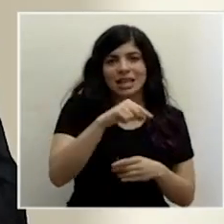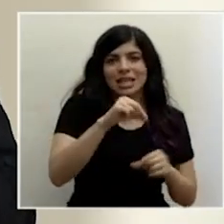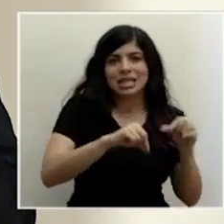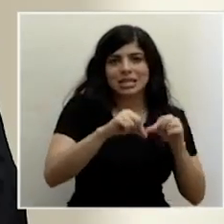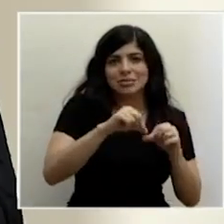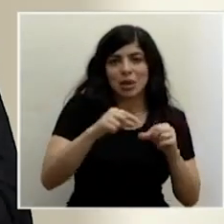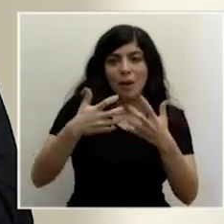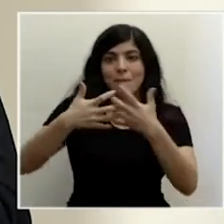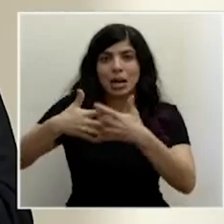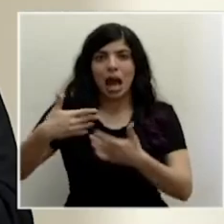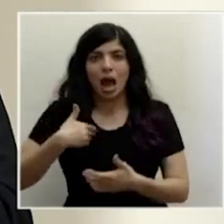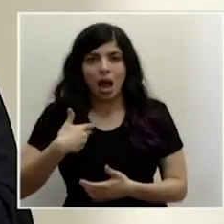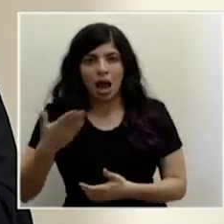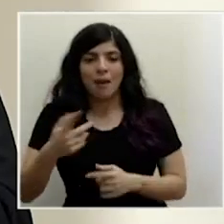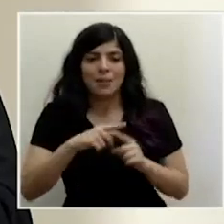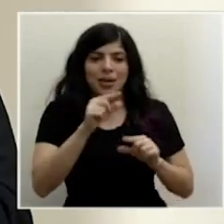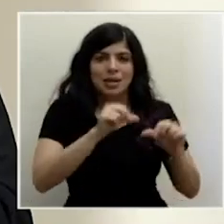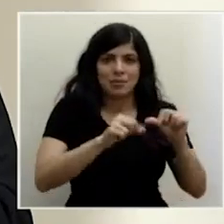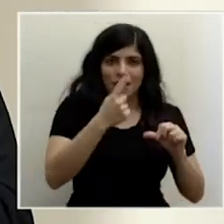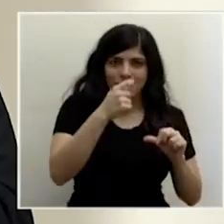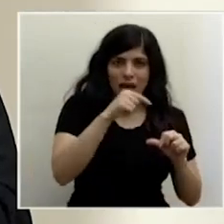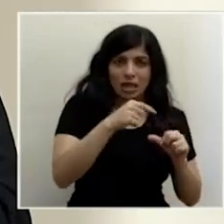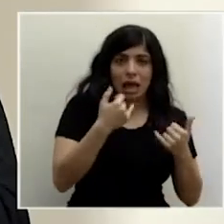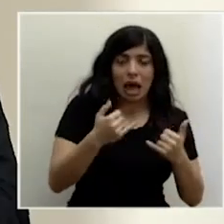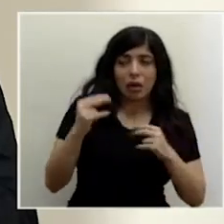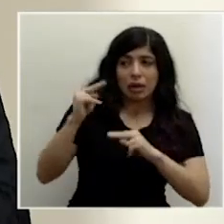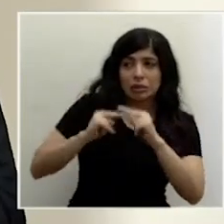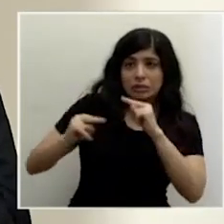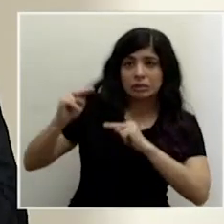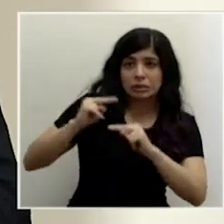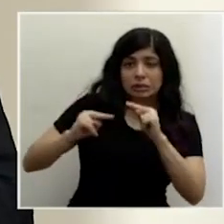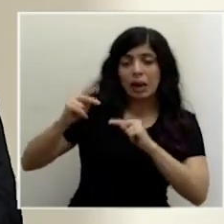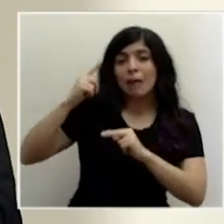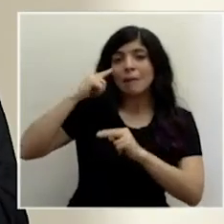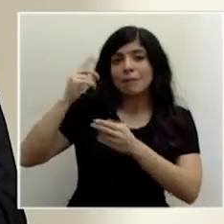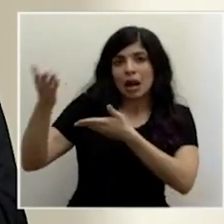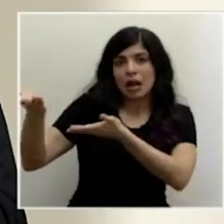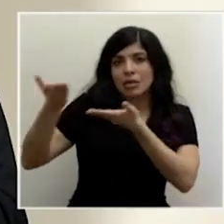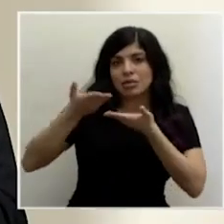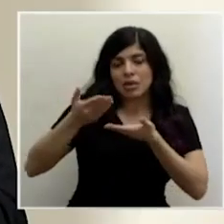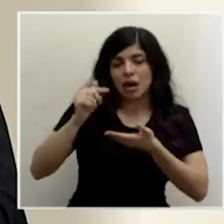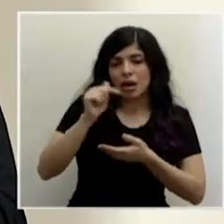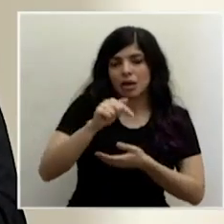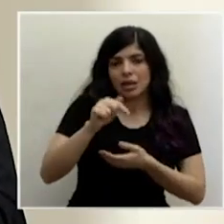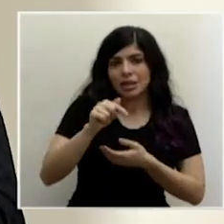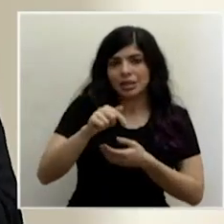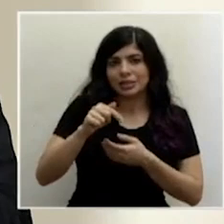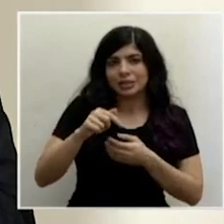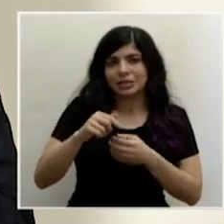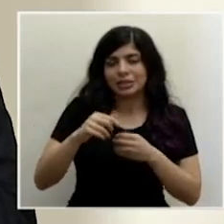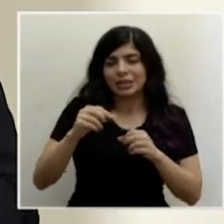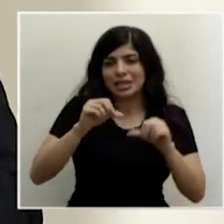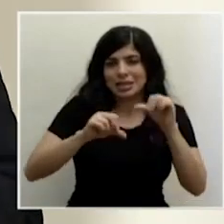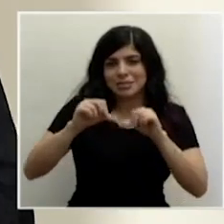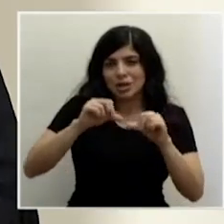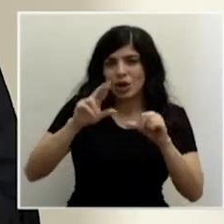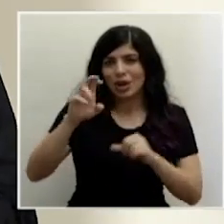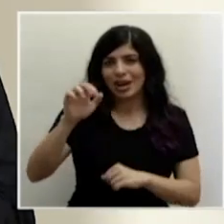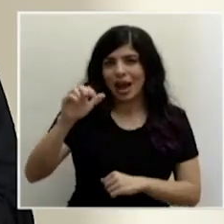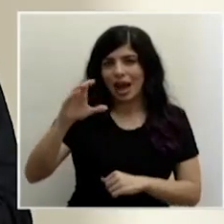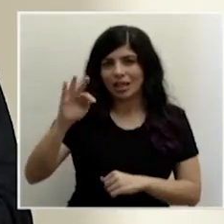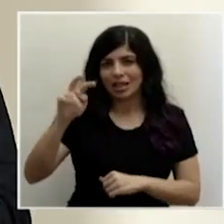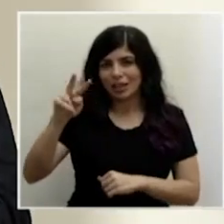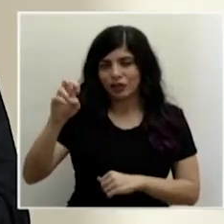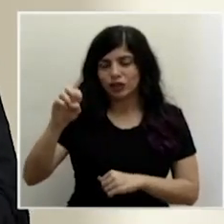estamos en gestiones constantes con ellos para gestionar, para que nos lleguen este tipo de reactivos. Aquí es muy